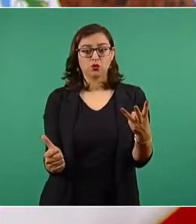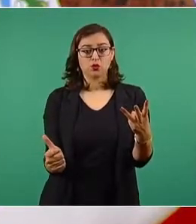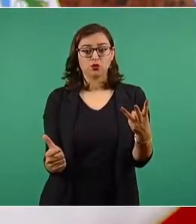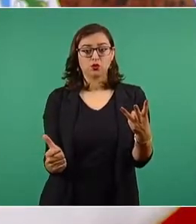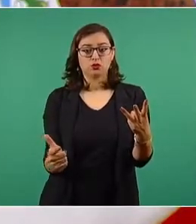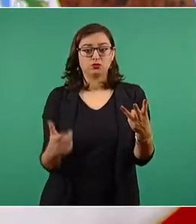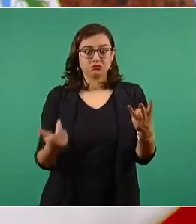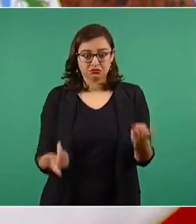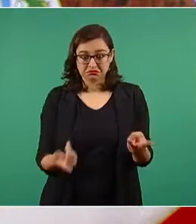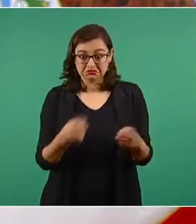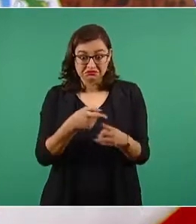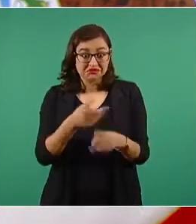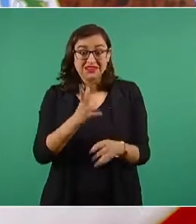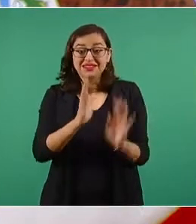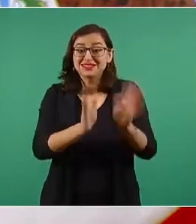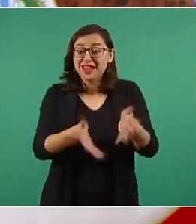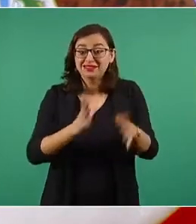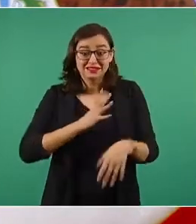los que ya habían,